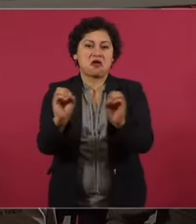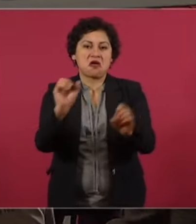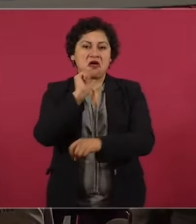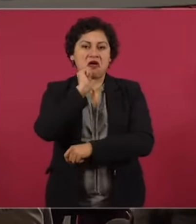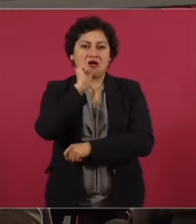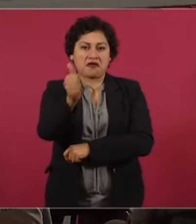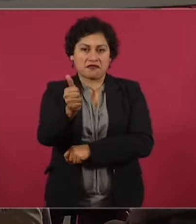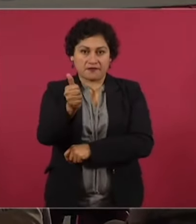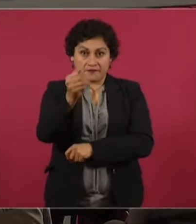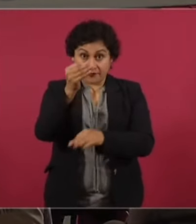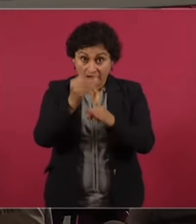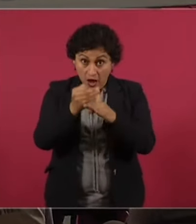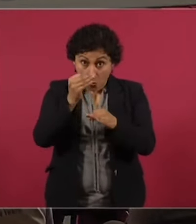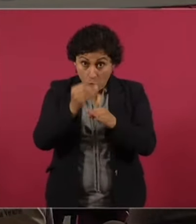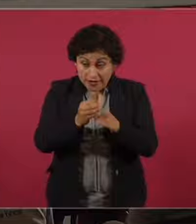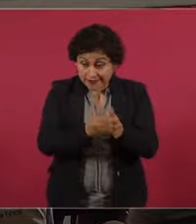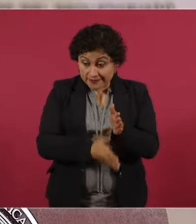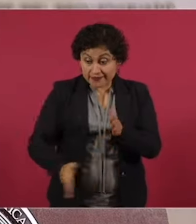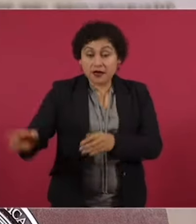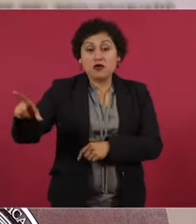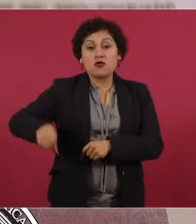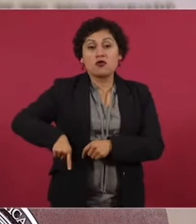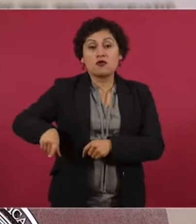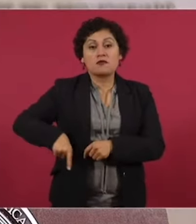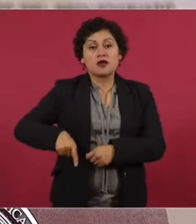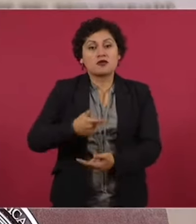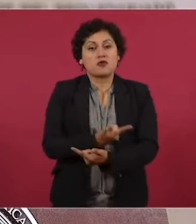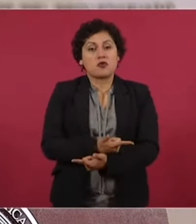plena libertad de expresión y de información.